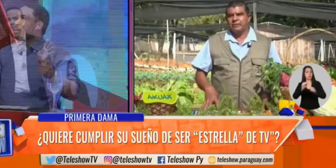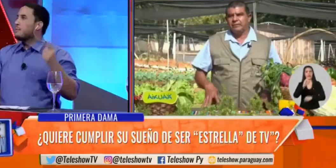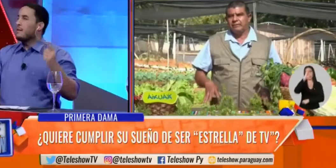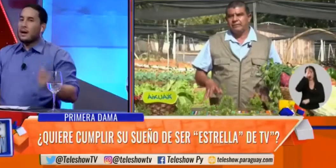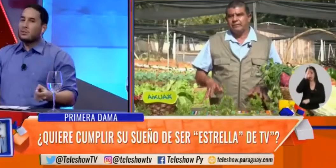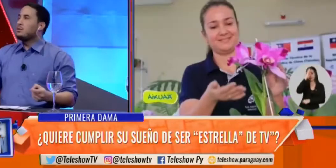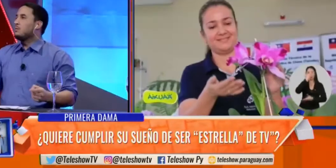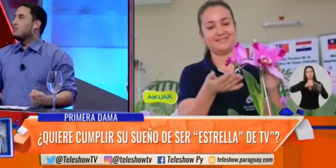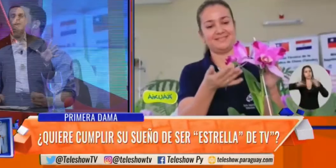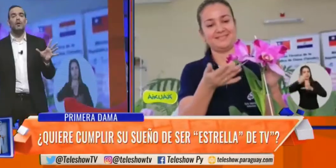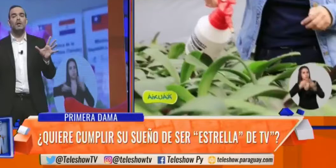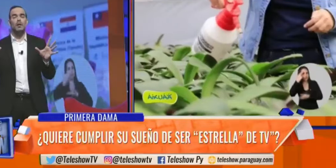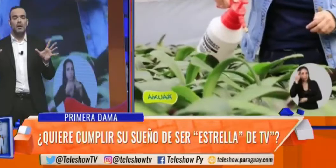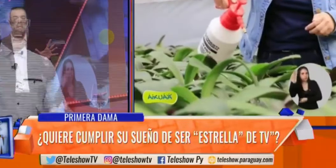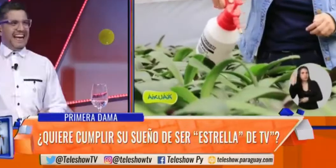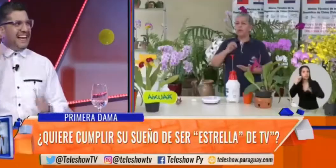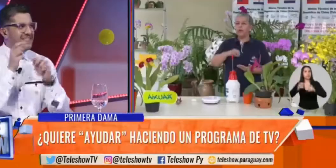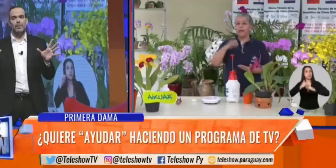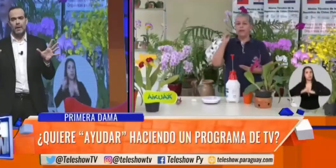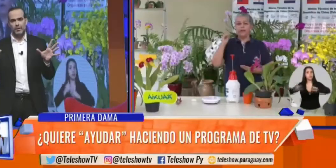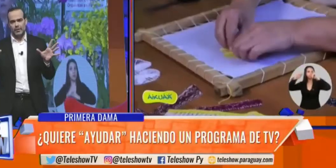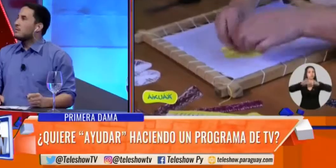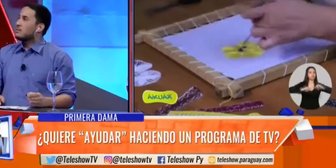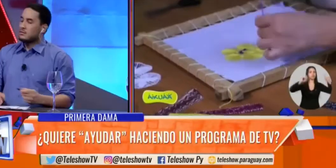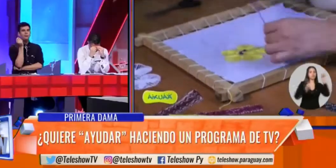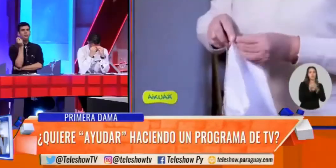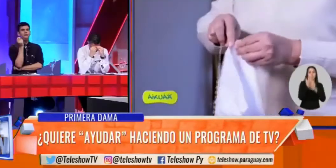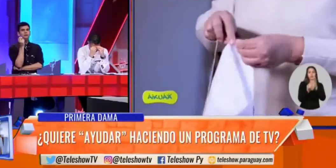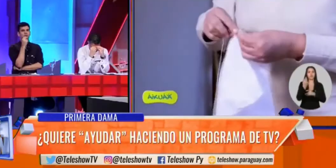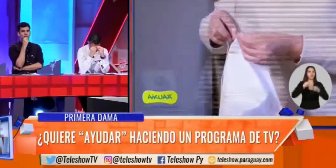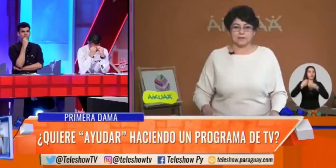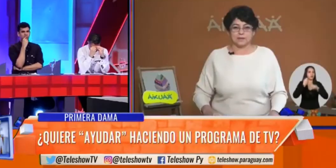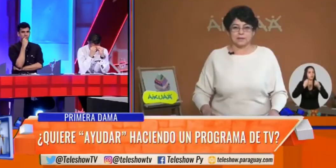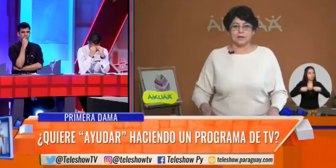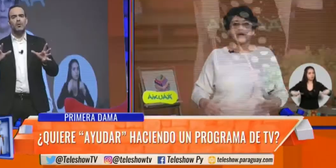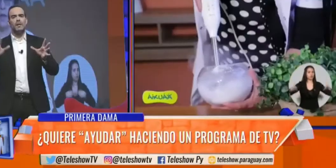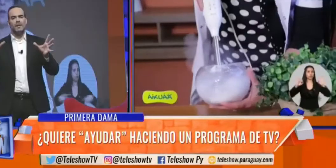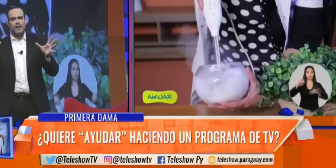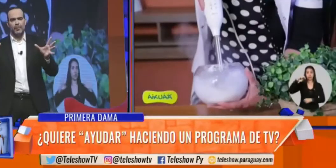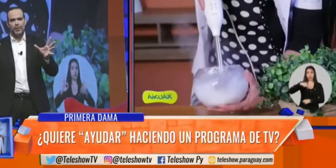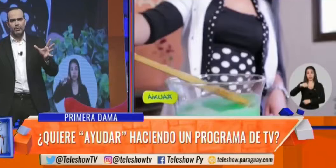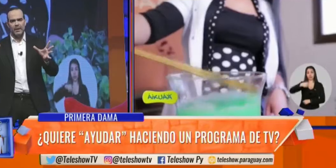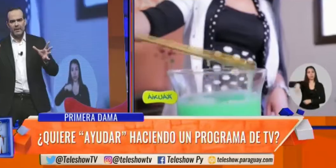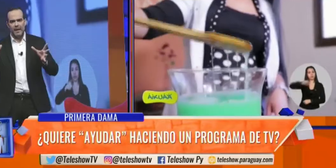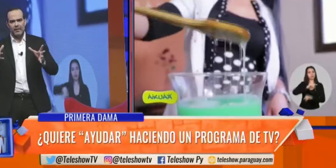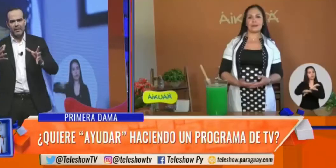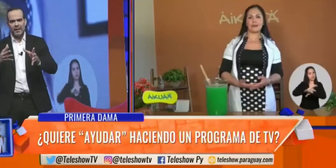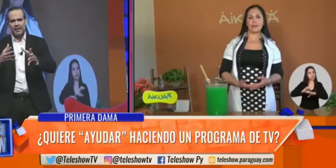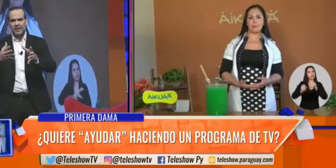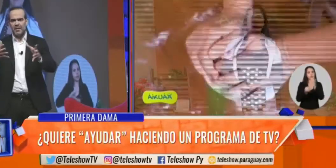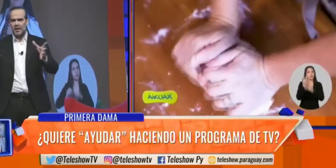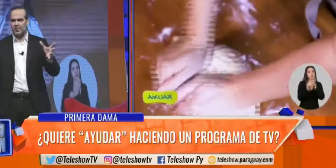culpa de Milbagautos. ¿Dónde se origina? Y a lo mejor Milbagautos. ¿Cómo se origina? Porque ustedes están